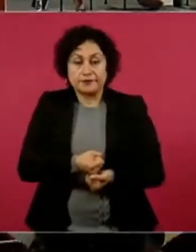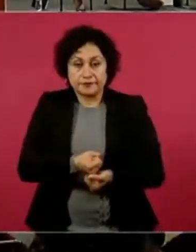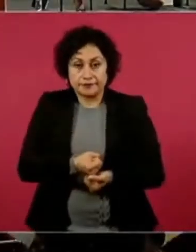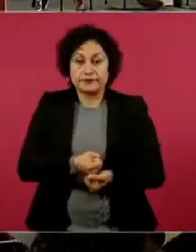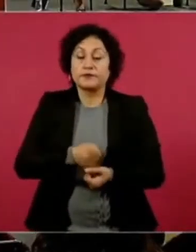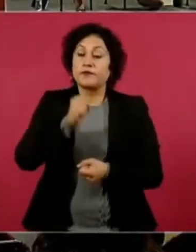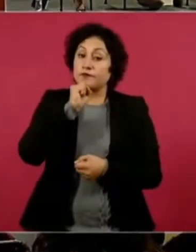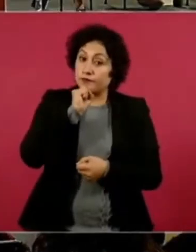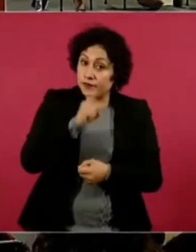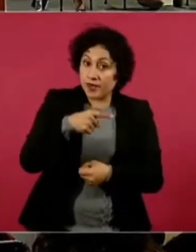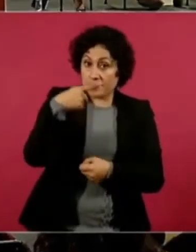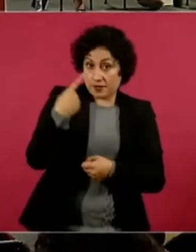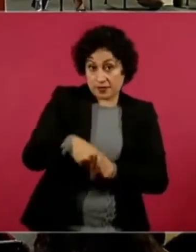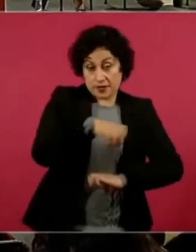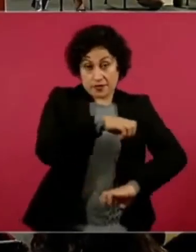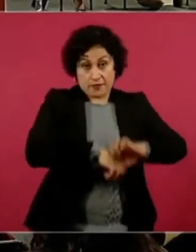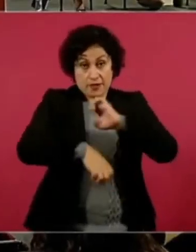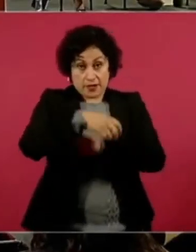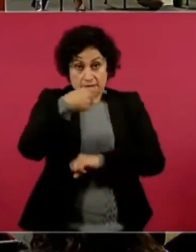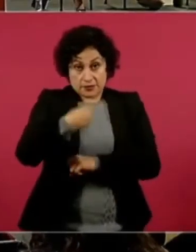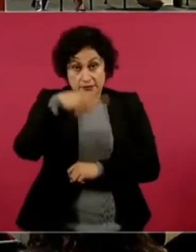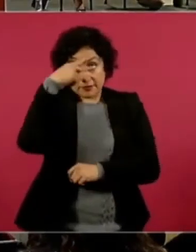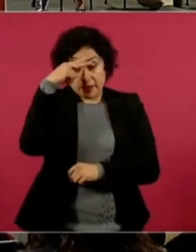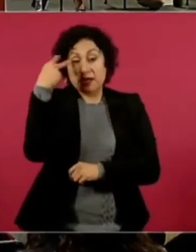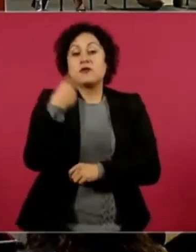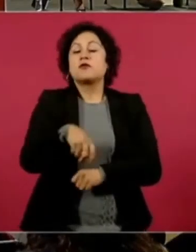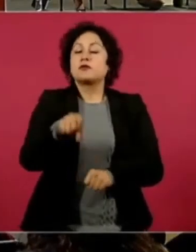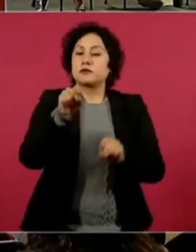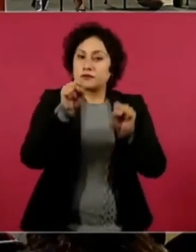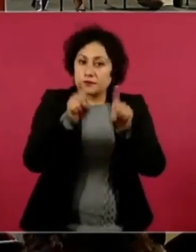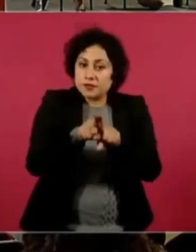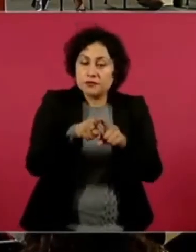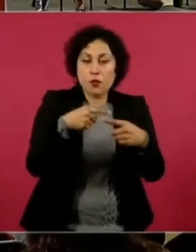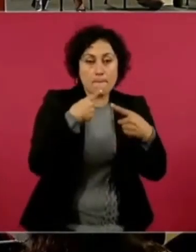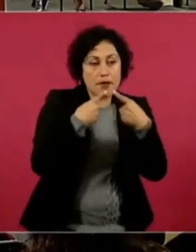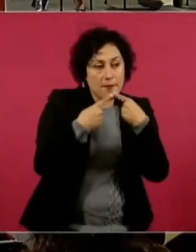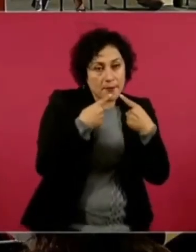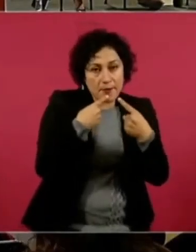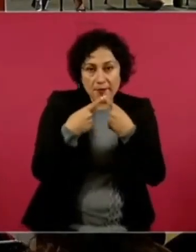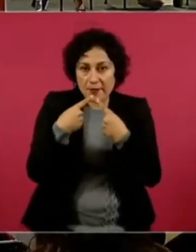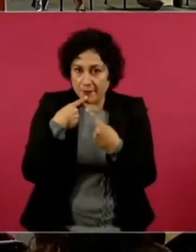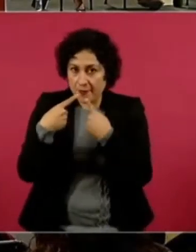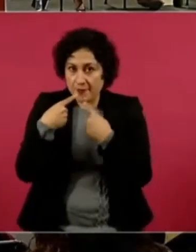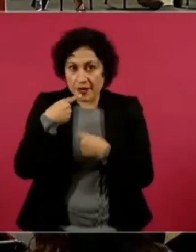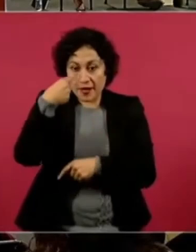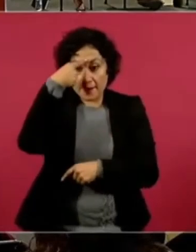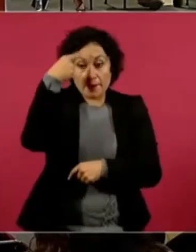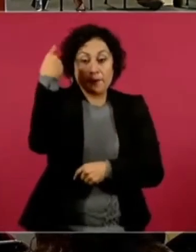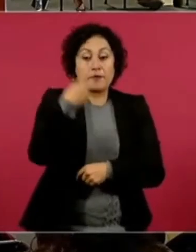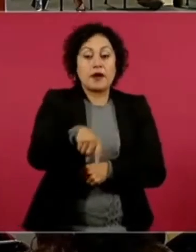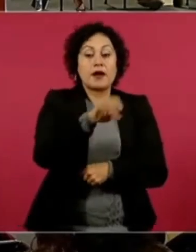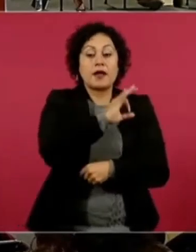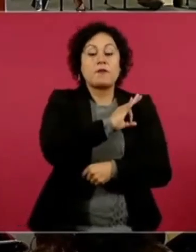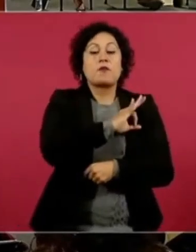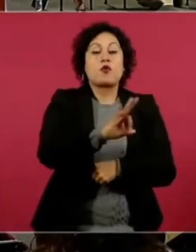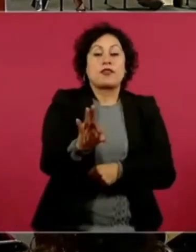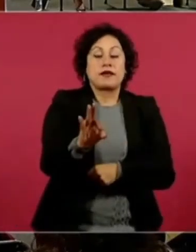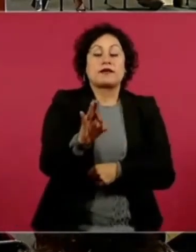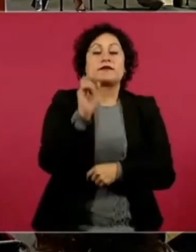nacionales que van a incrementar su capacidad